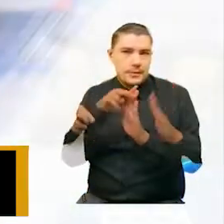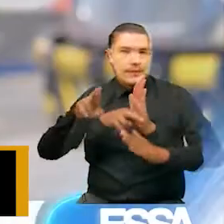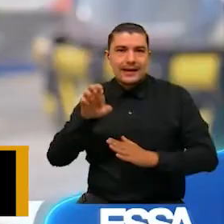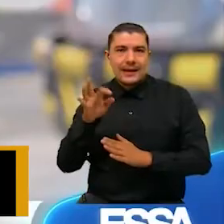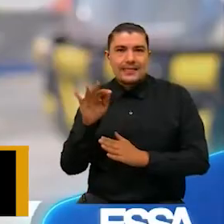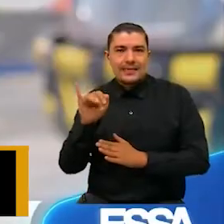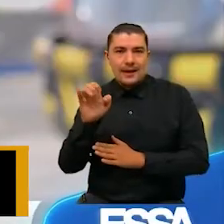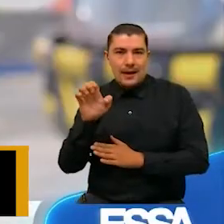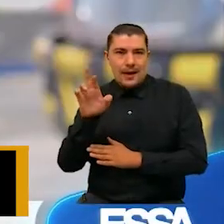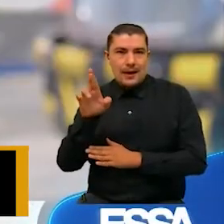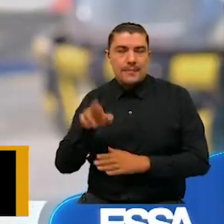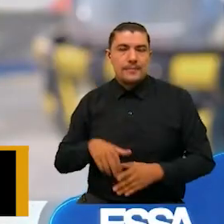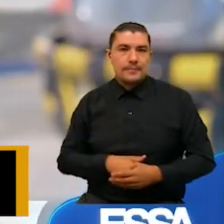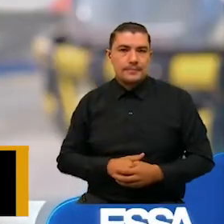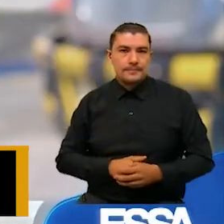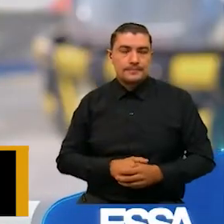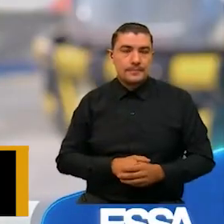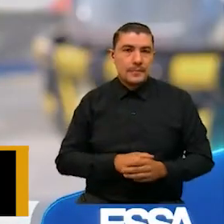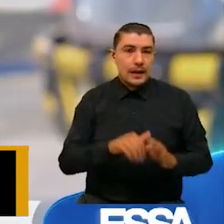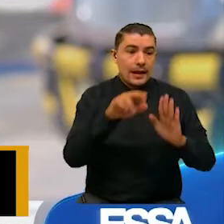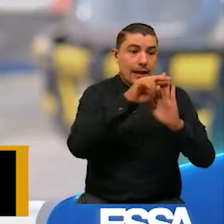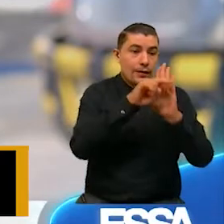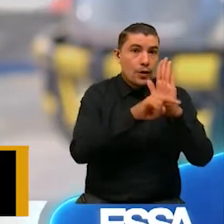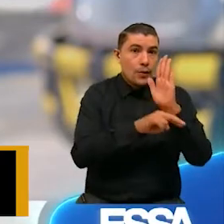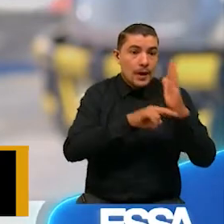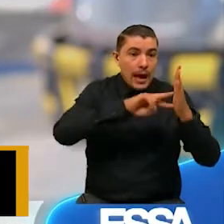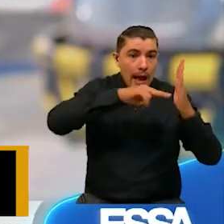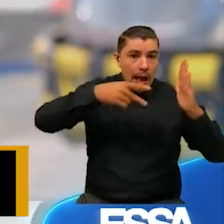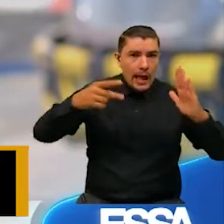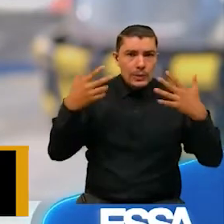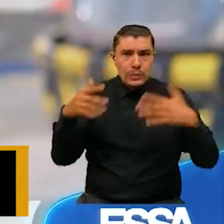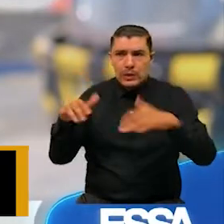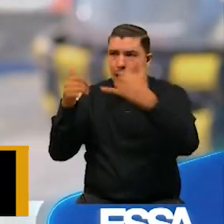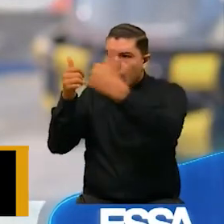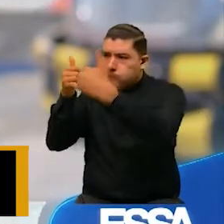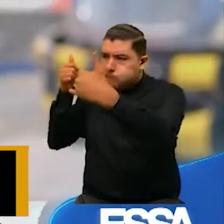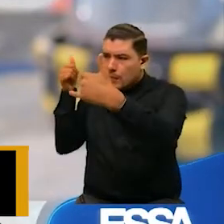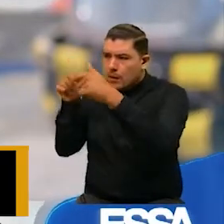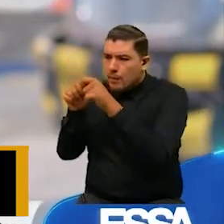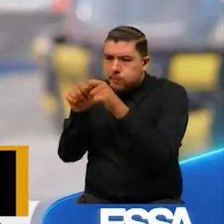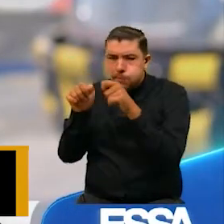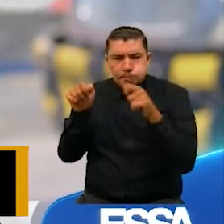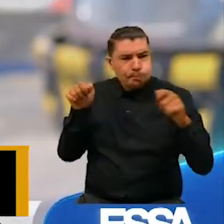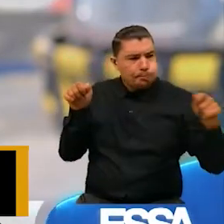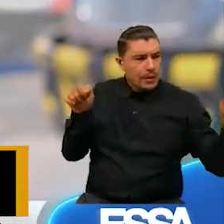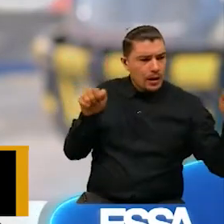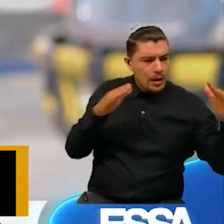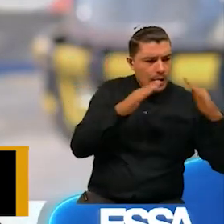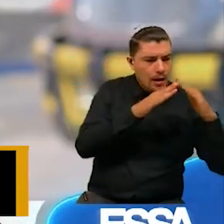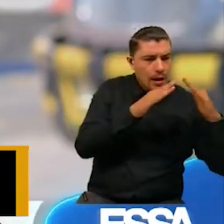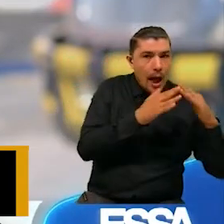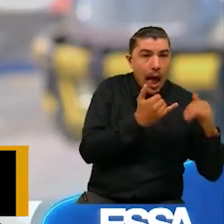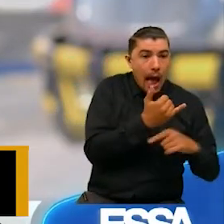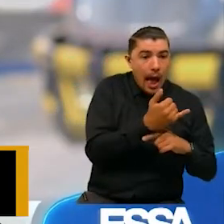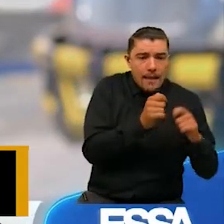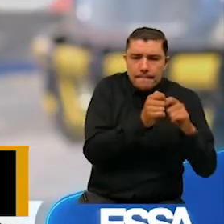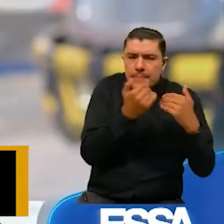El reglamento técnico dice que debe haber un ancho de servidumbre mínimo que es de 20 metros.